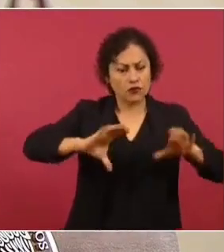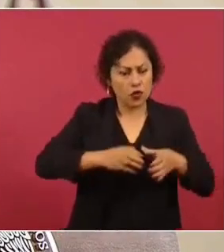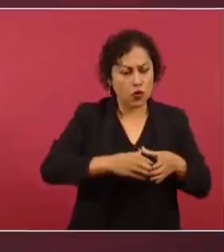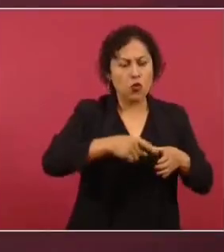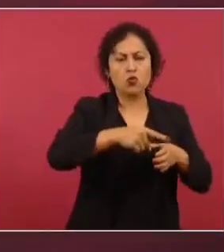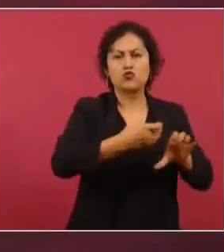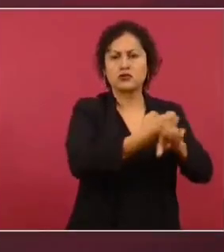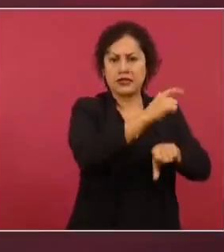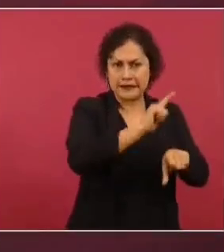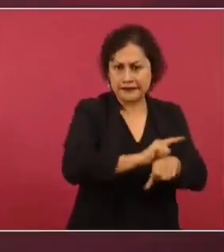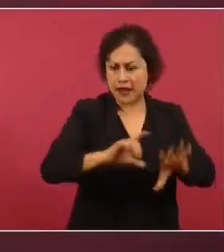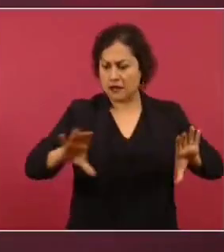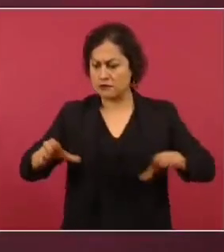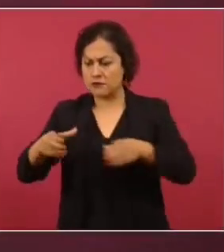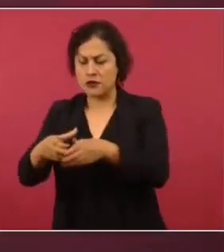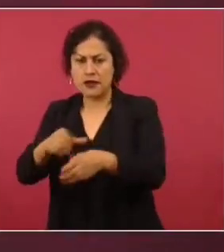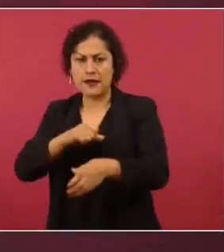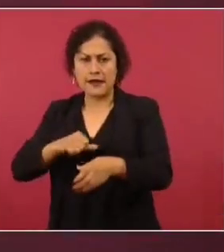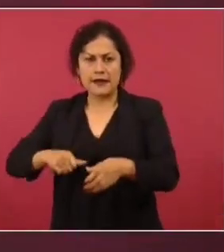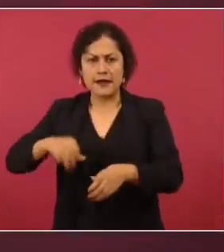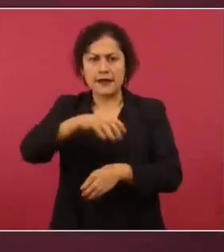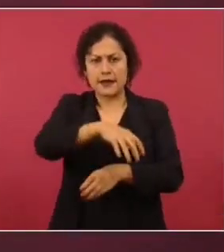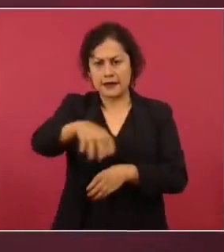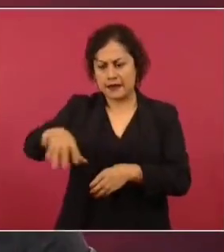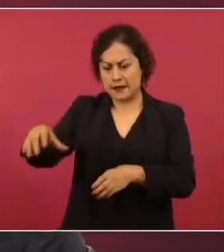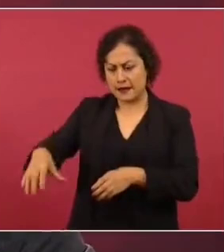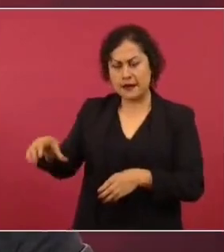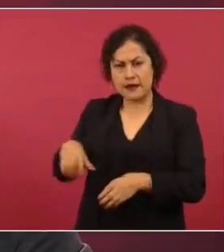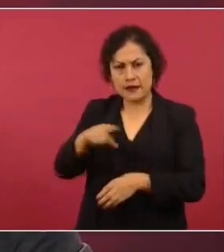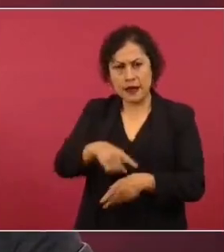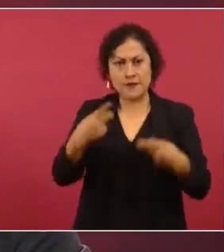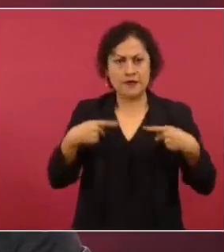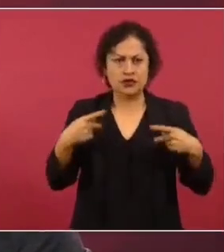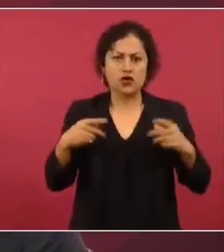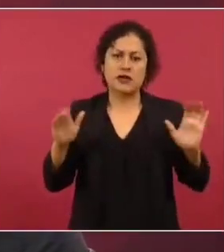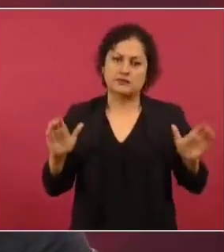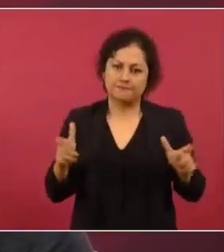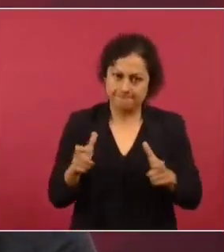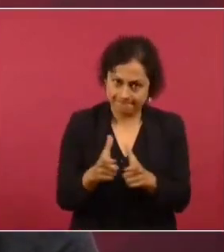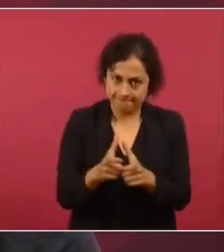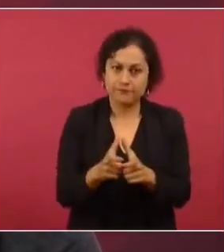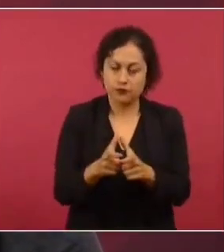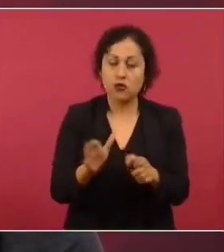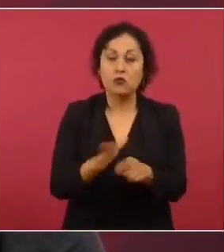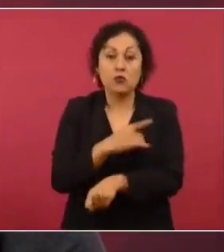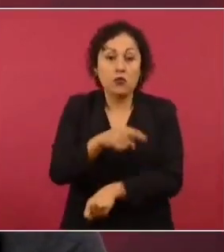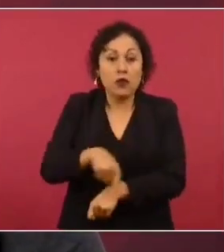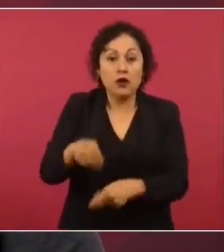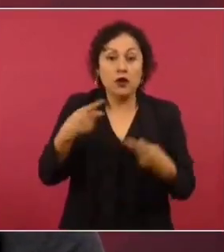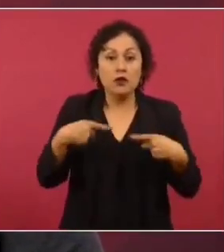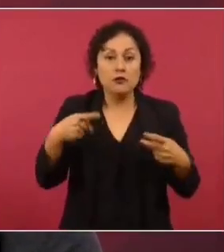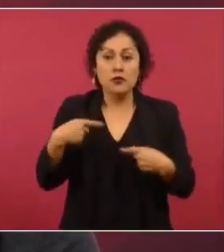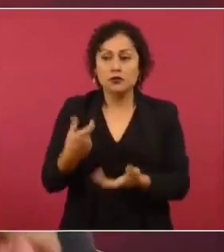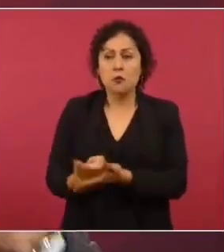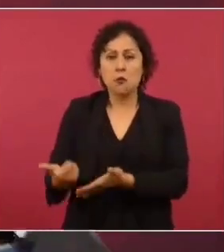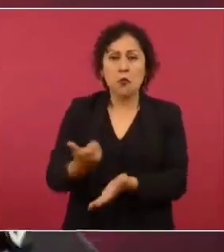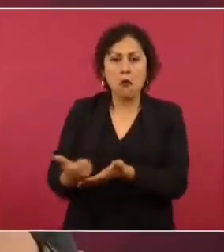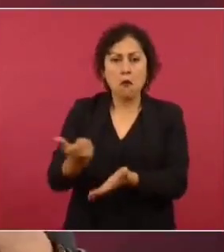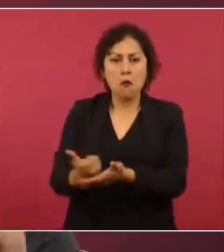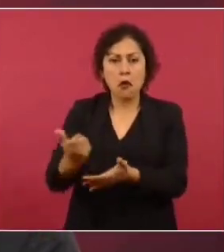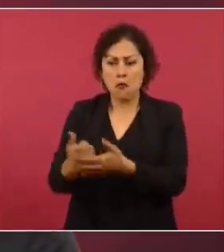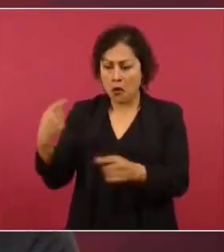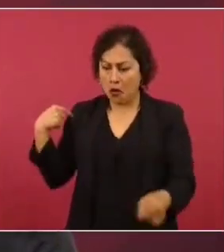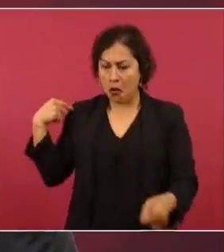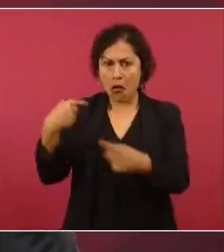que durante 365 días del año gozan hoy de una beca sustantiva. Se